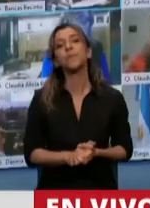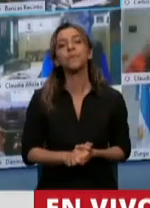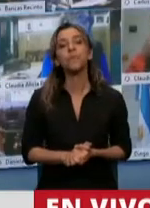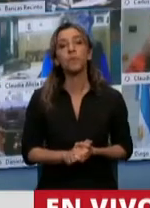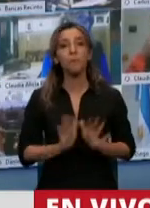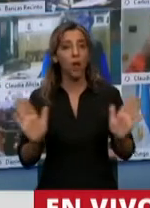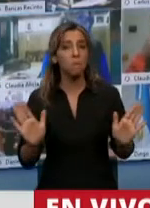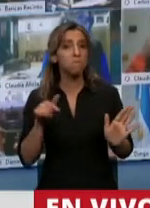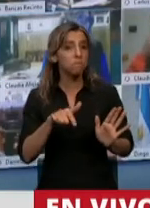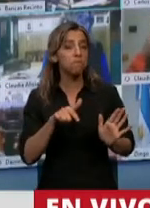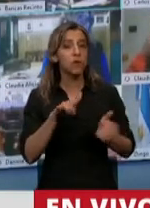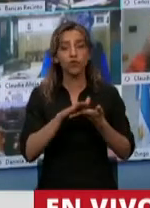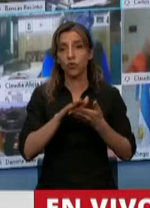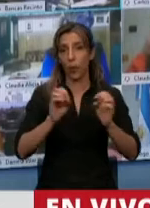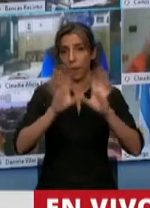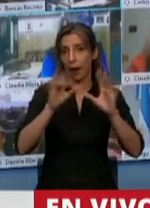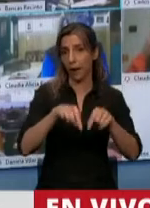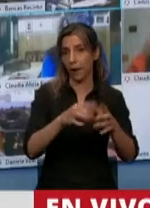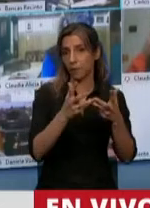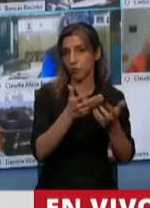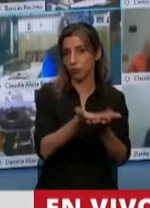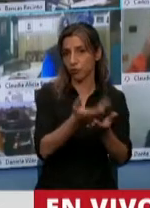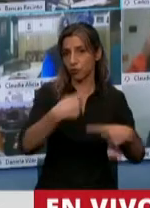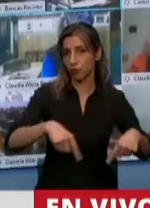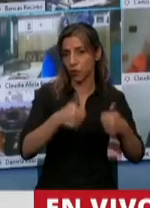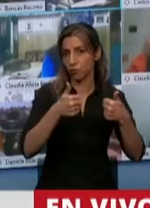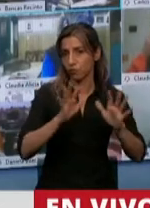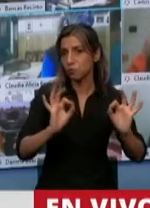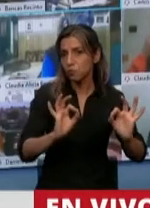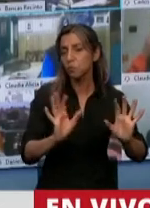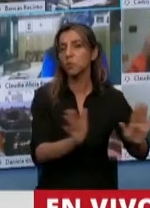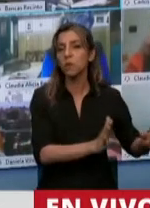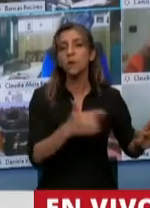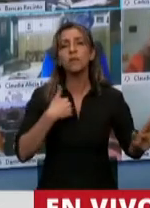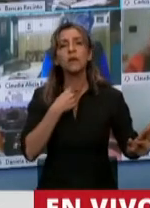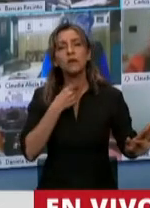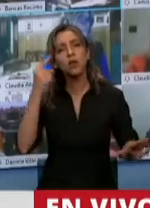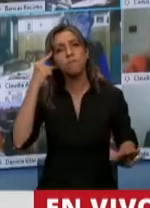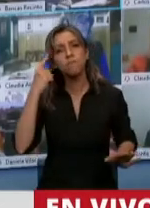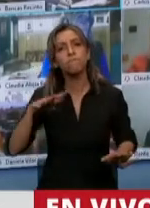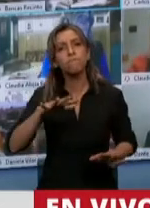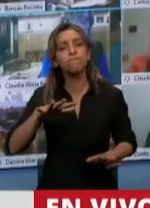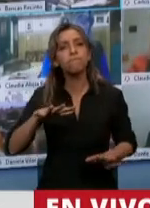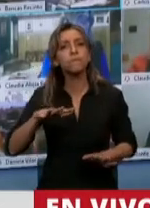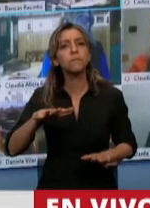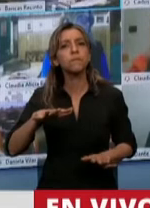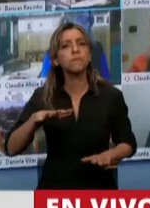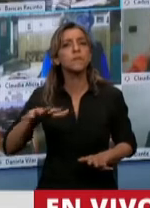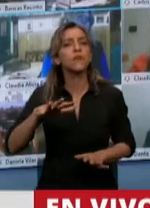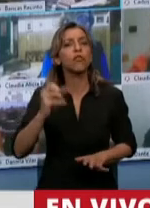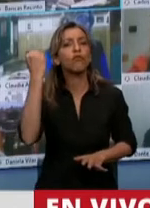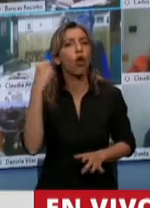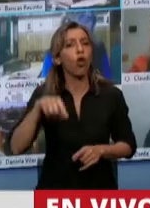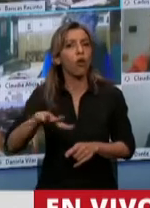hecha estas aclaraciones sobre las bondades del proyecto, yo me quiero parar en un sector de la actividad económica que no ha sido tenido en cuenta en este proyecto